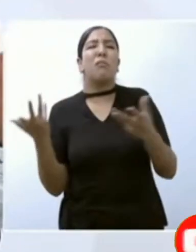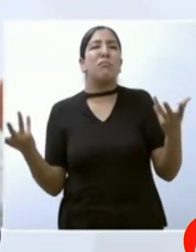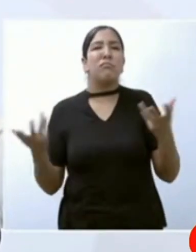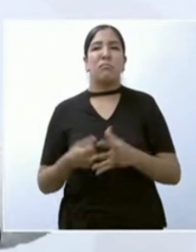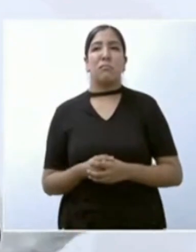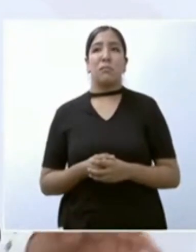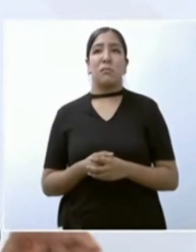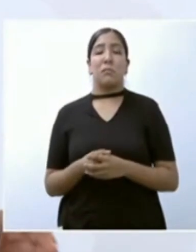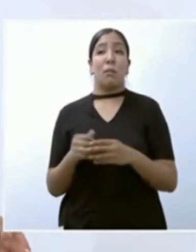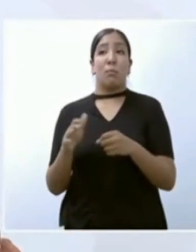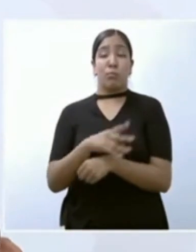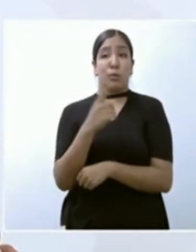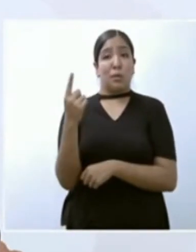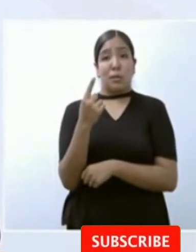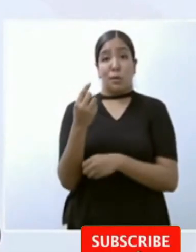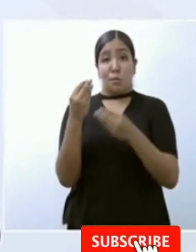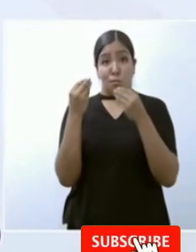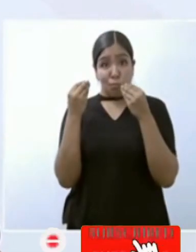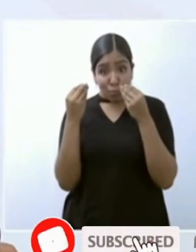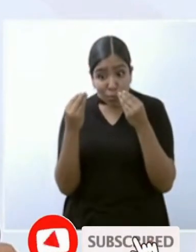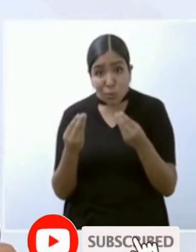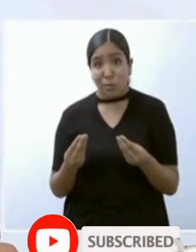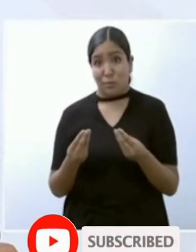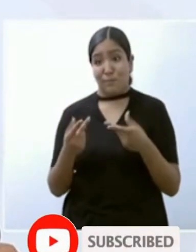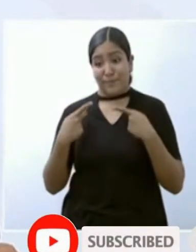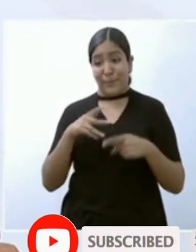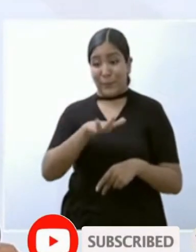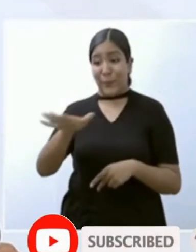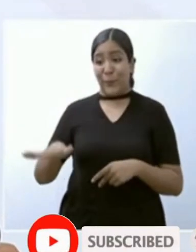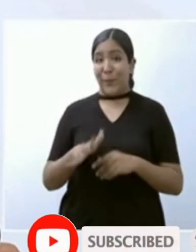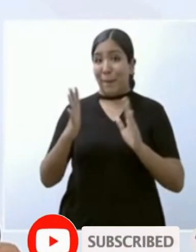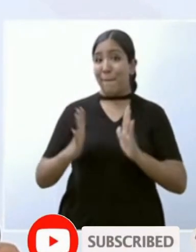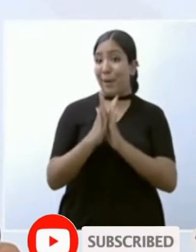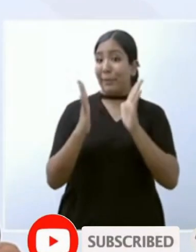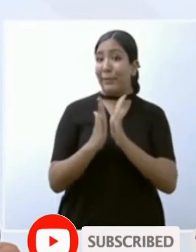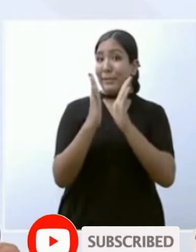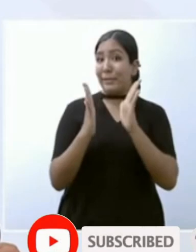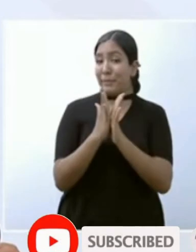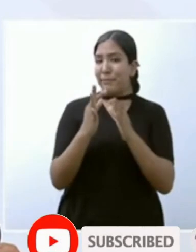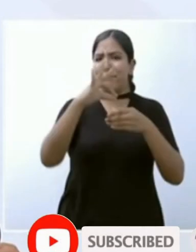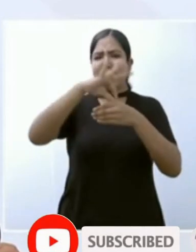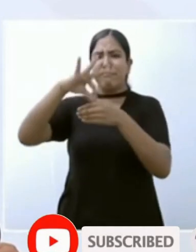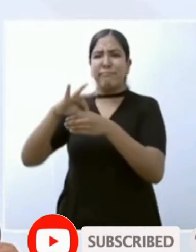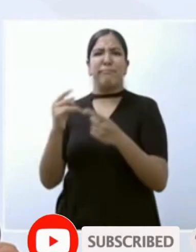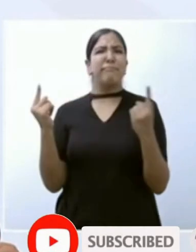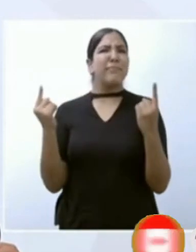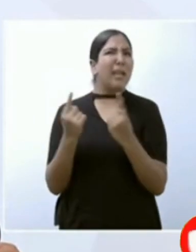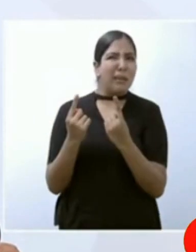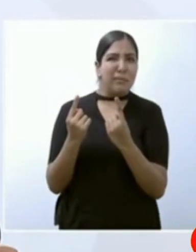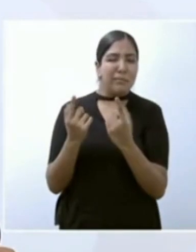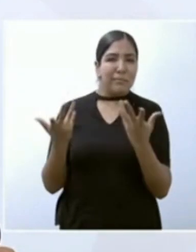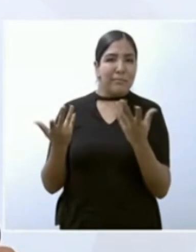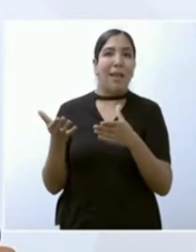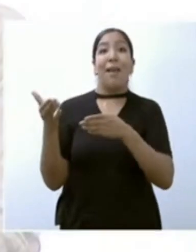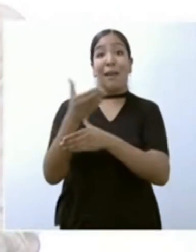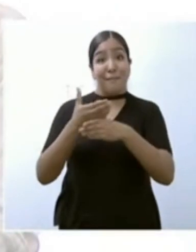muchos de los que participan en este programa están sembrando café y